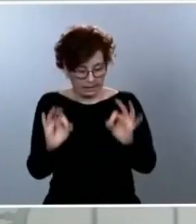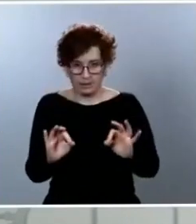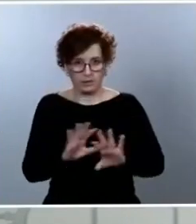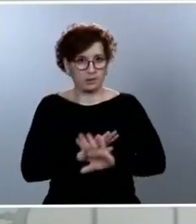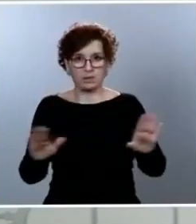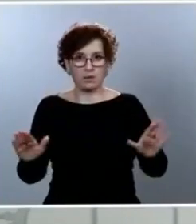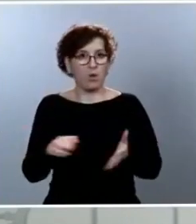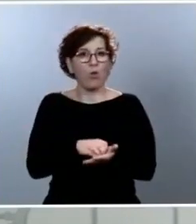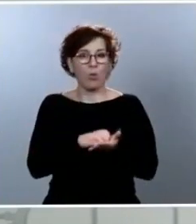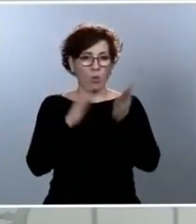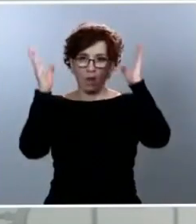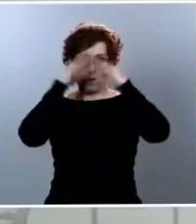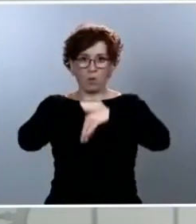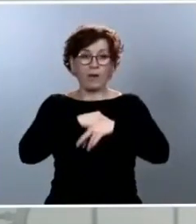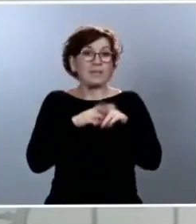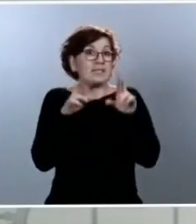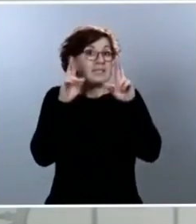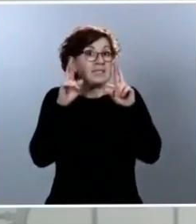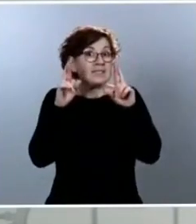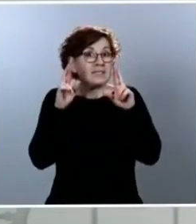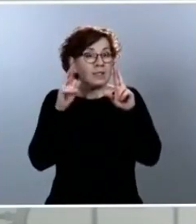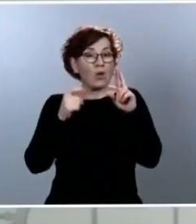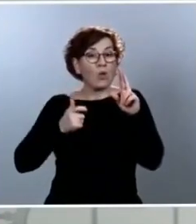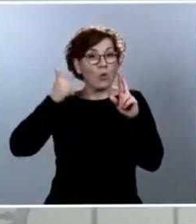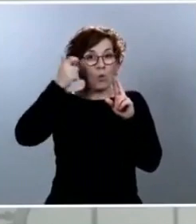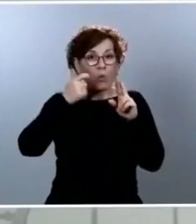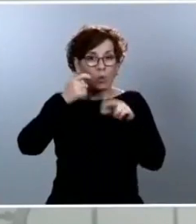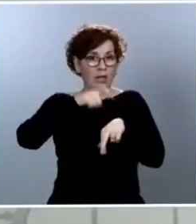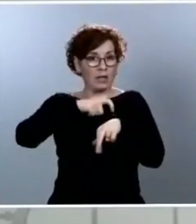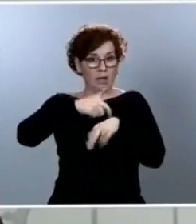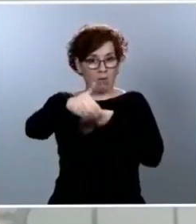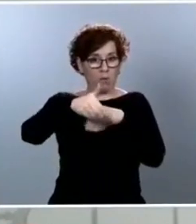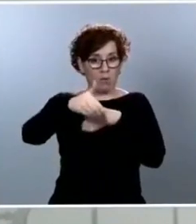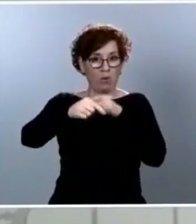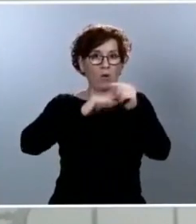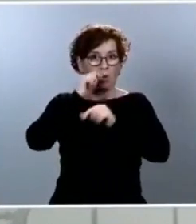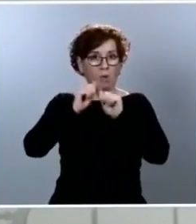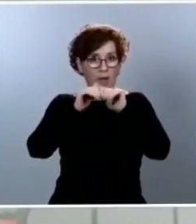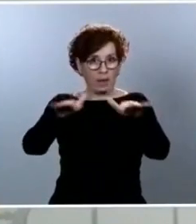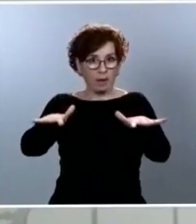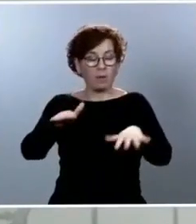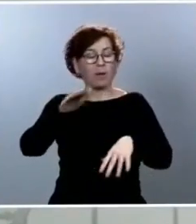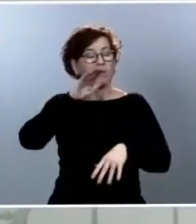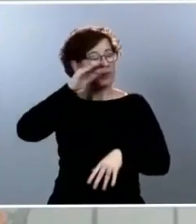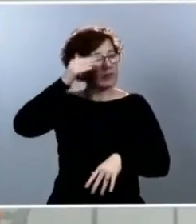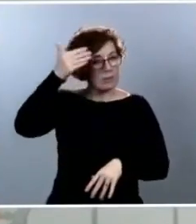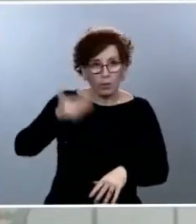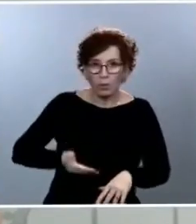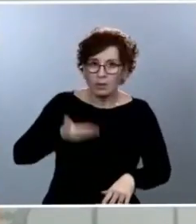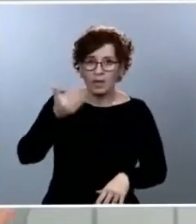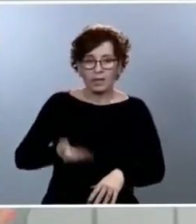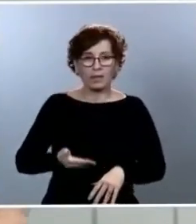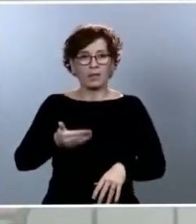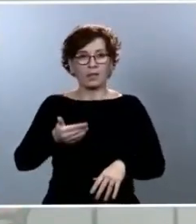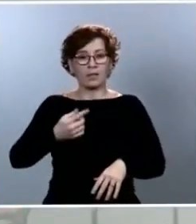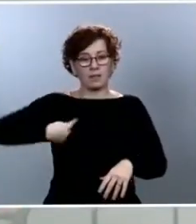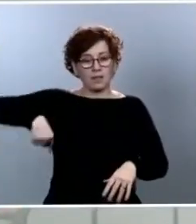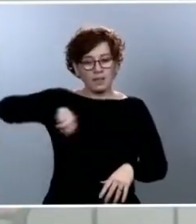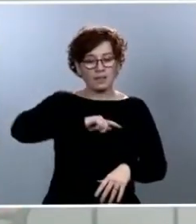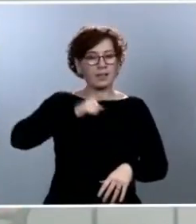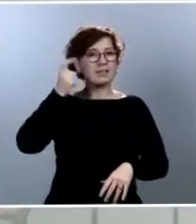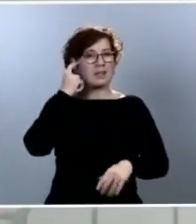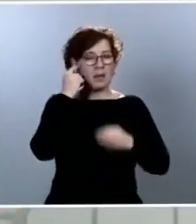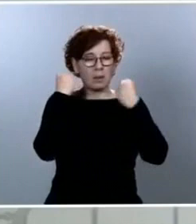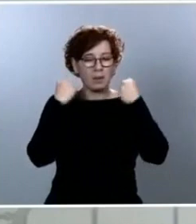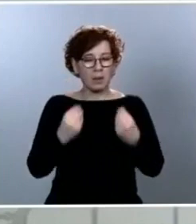que dure poco la pandemia. Por eso es tan importante el que la avanzamos siendo inteligentes en cómo desescalamos y en, sobre todo,